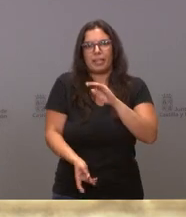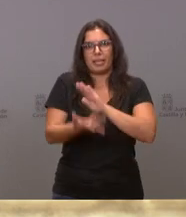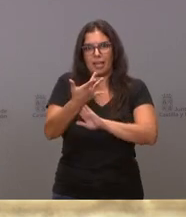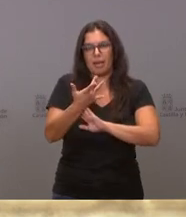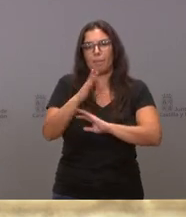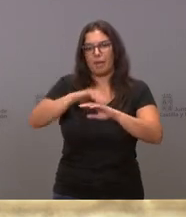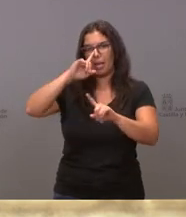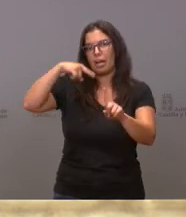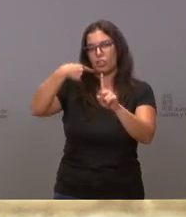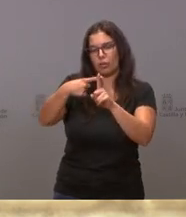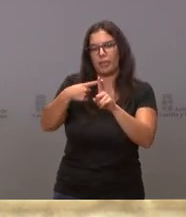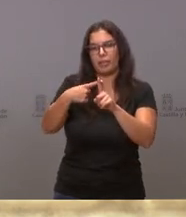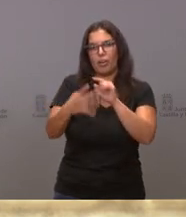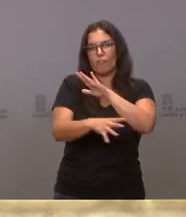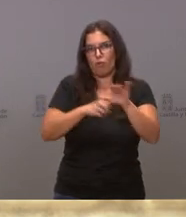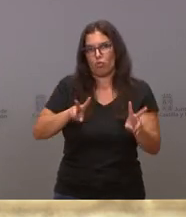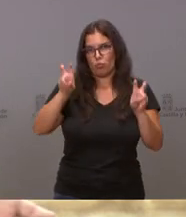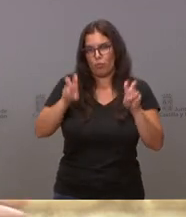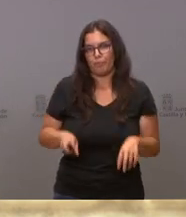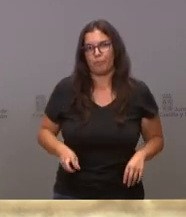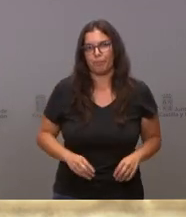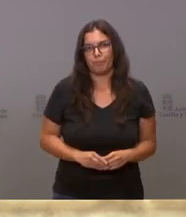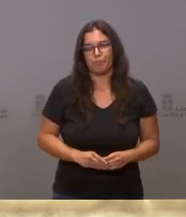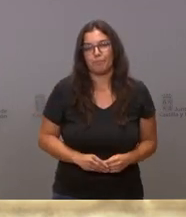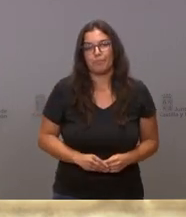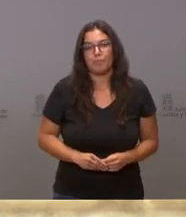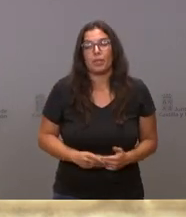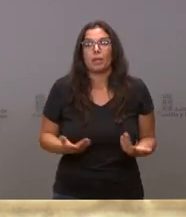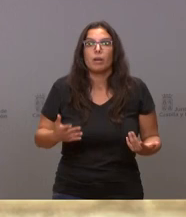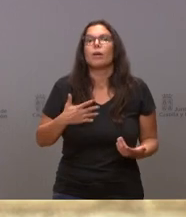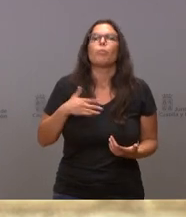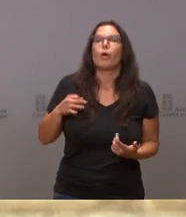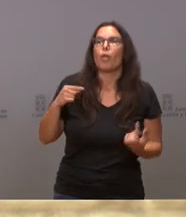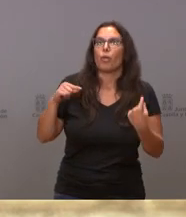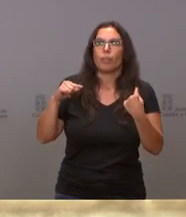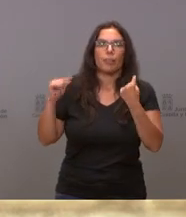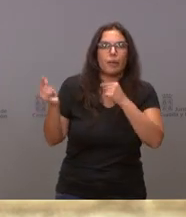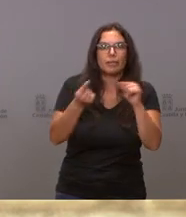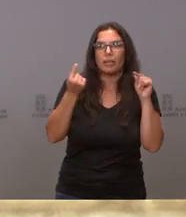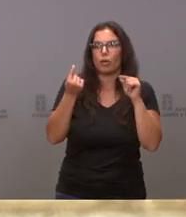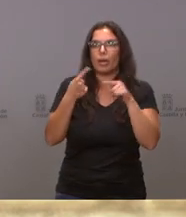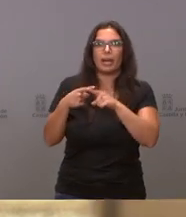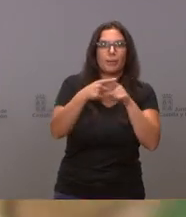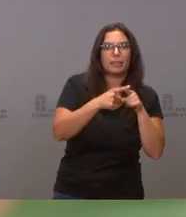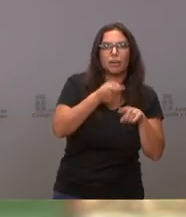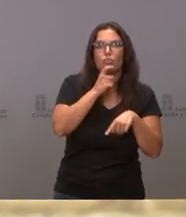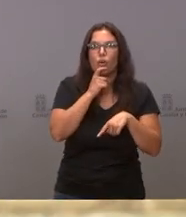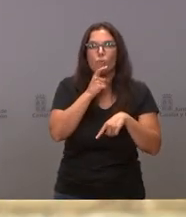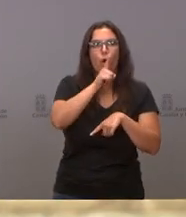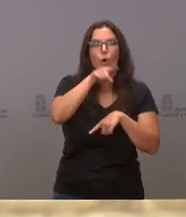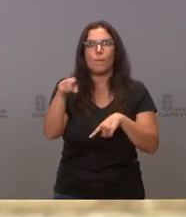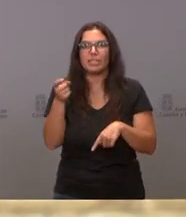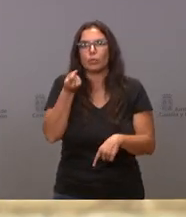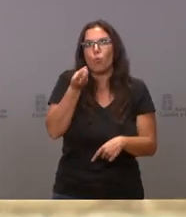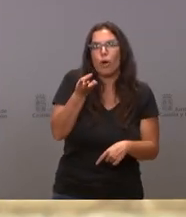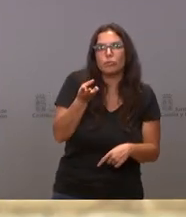2022 un fondo COVID. Podemos discutir el cómo repartirlo o durante cuántos meses tiene